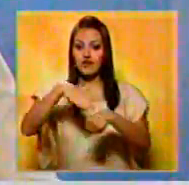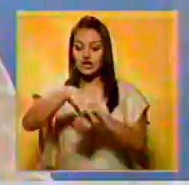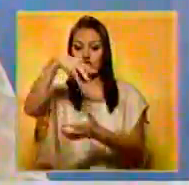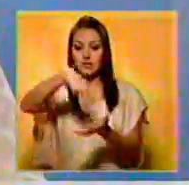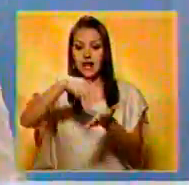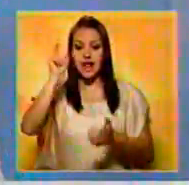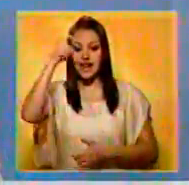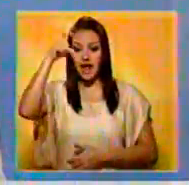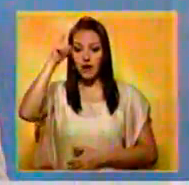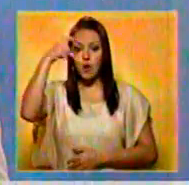por Miranda, Elías Agua, en otras noticias.